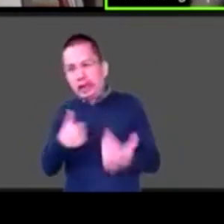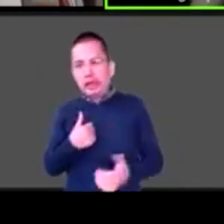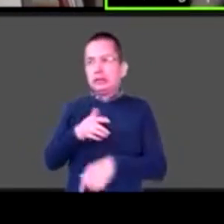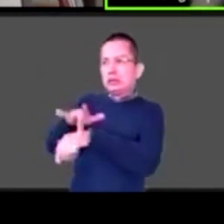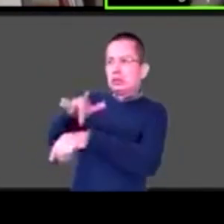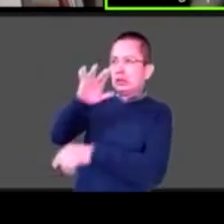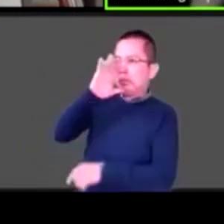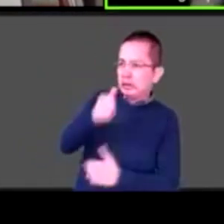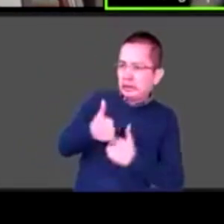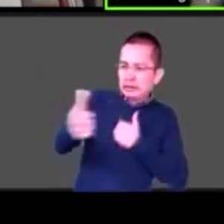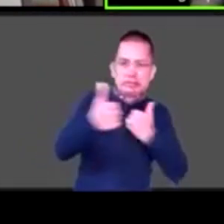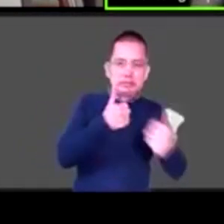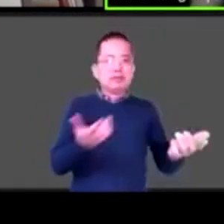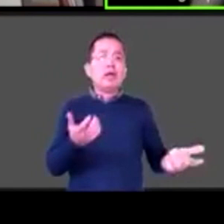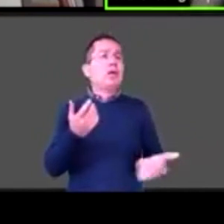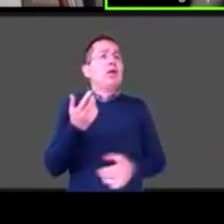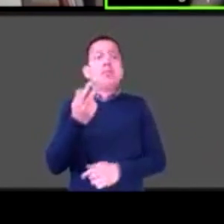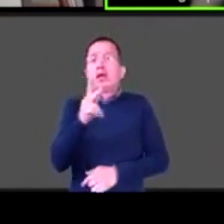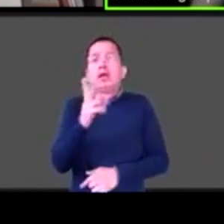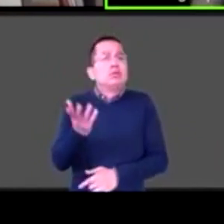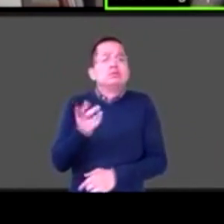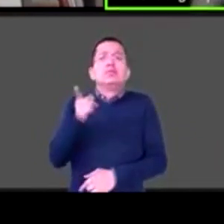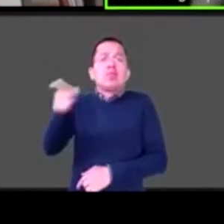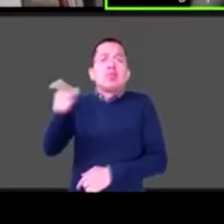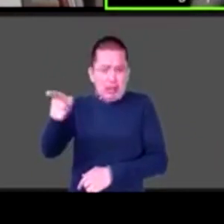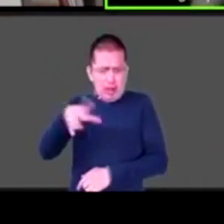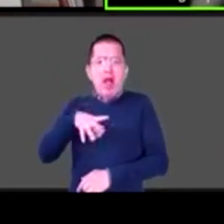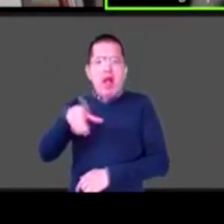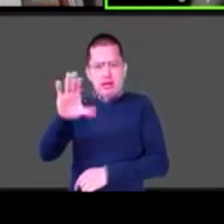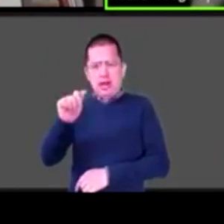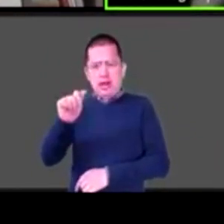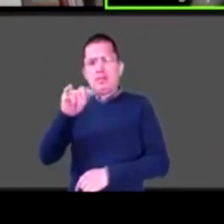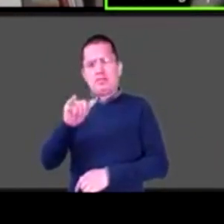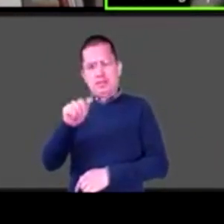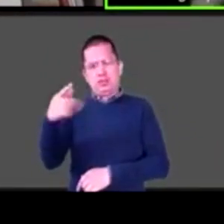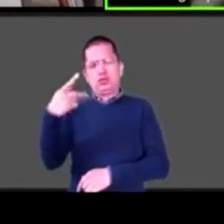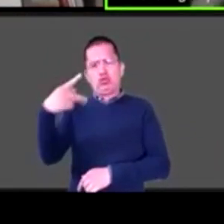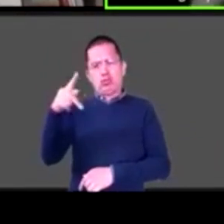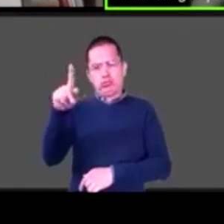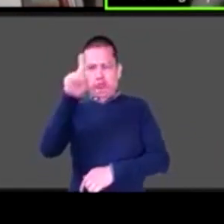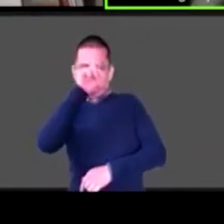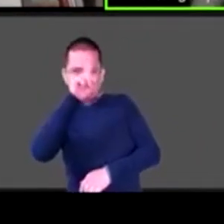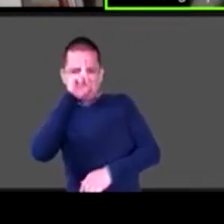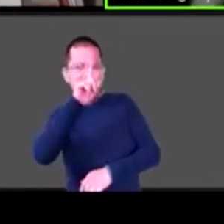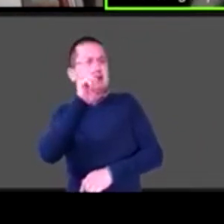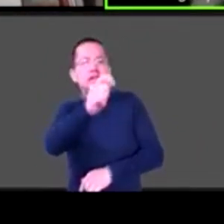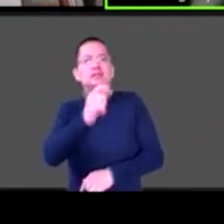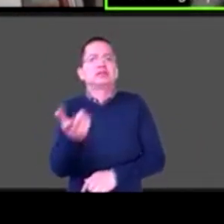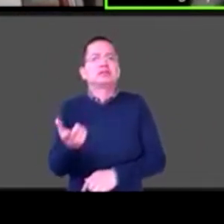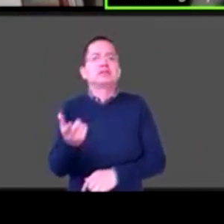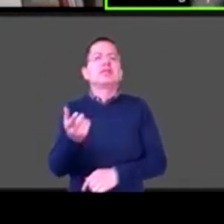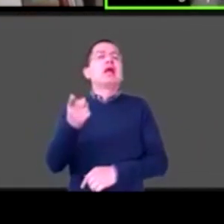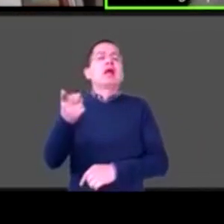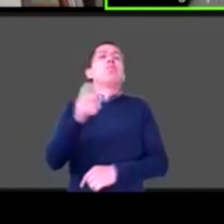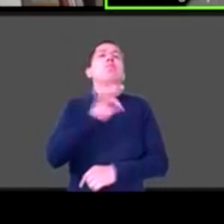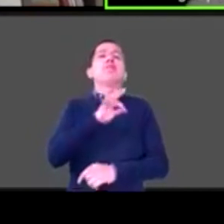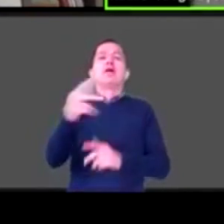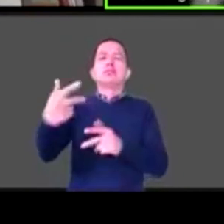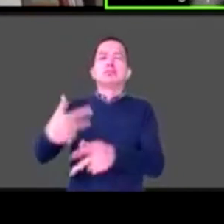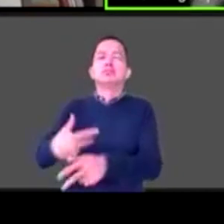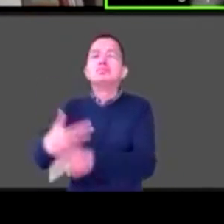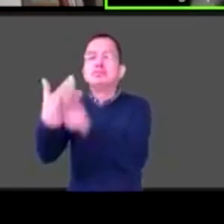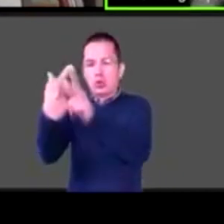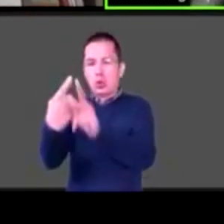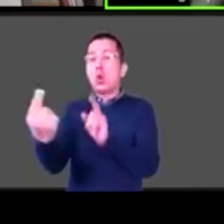un taller, ¿no? Y que ellos tienen un recurso, pero se da como presencialmente. Digo, no presencialmente, sino uno a